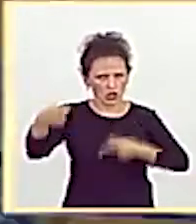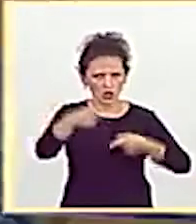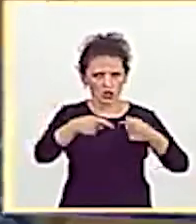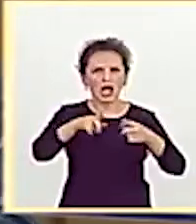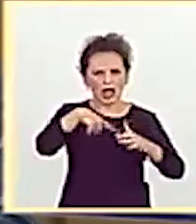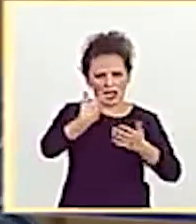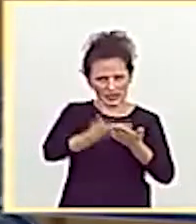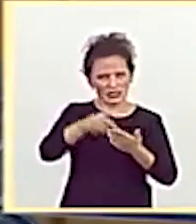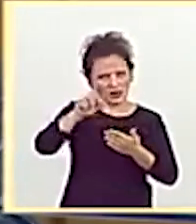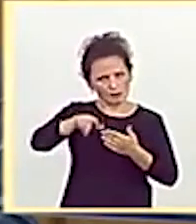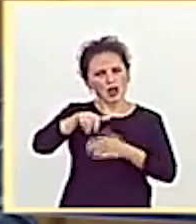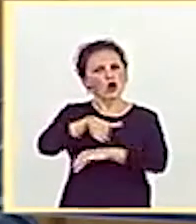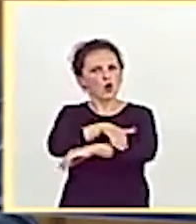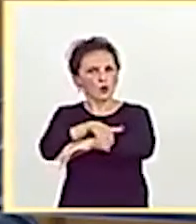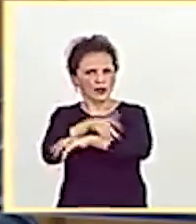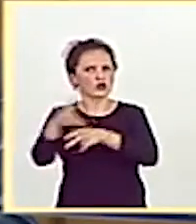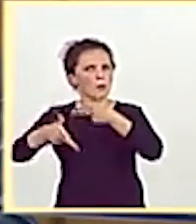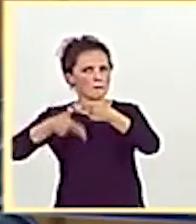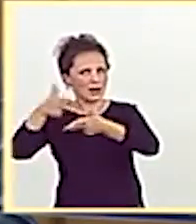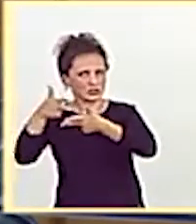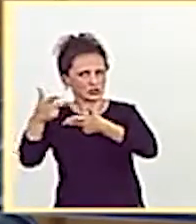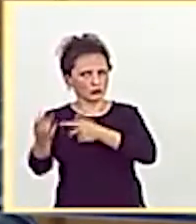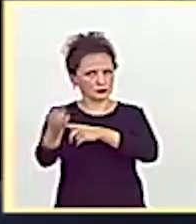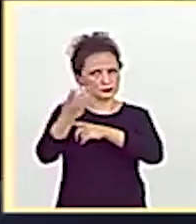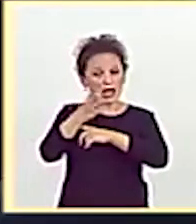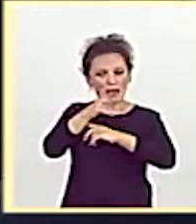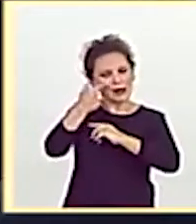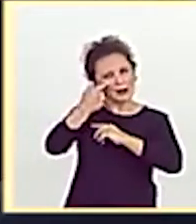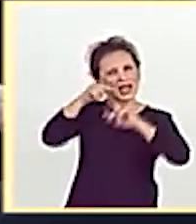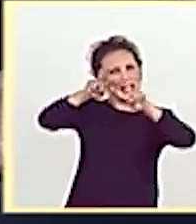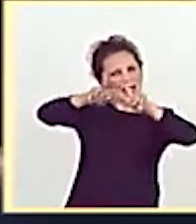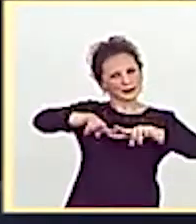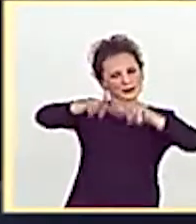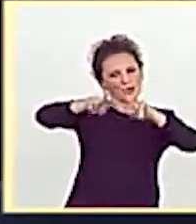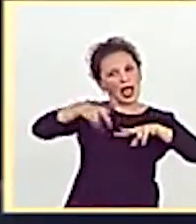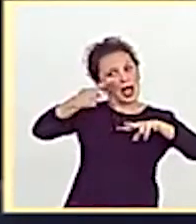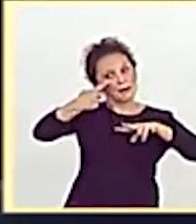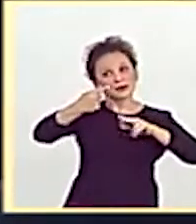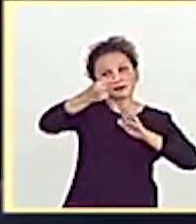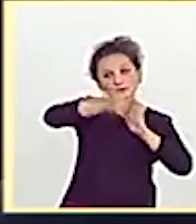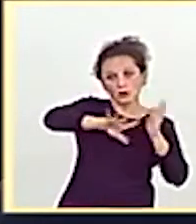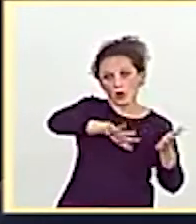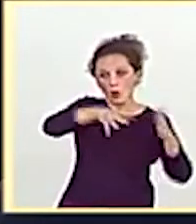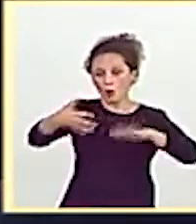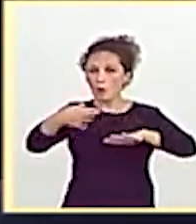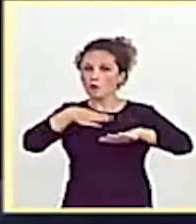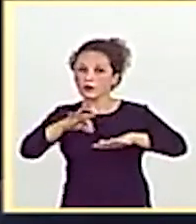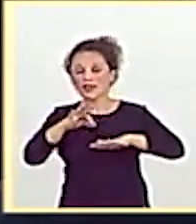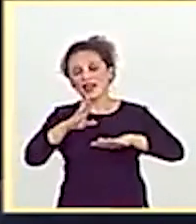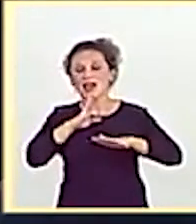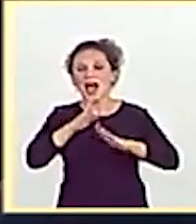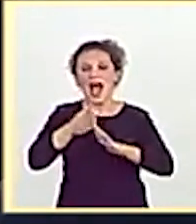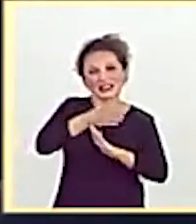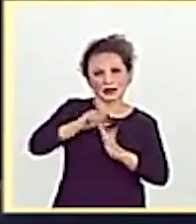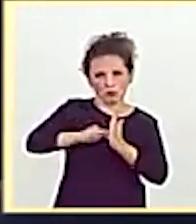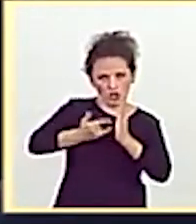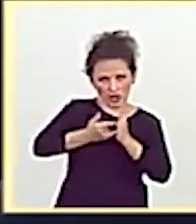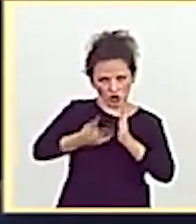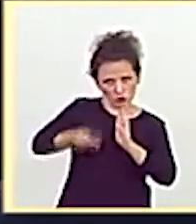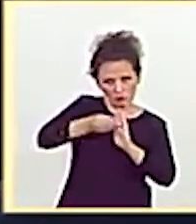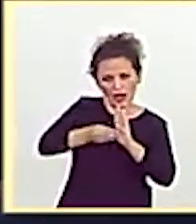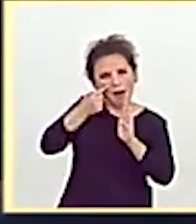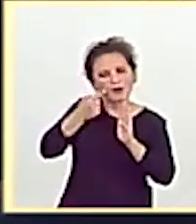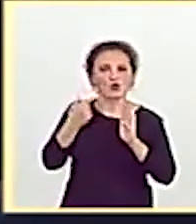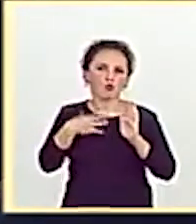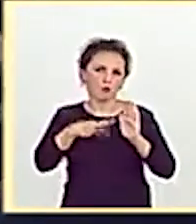Gobierno vasco, que están en este momento siendo analizadas para ver cuáles se pueden incorporar dentro del anteproyecto. Espero que en las próximas